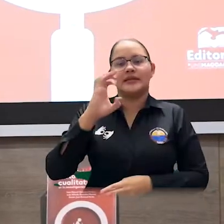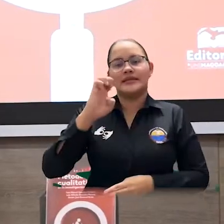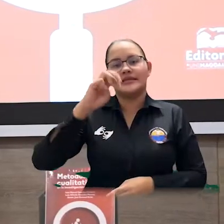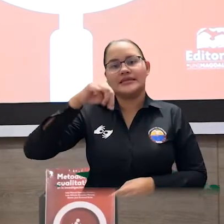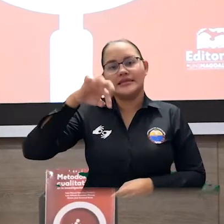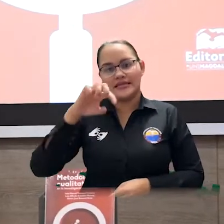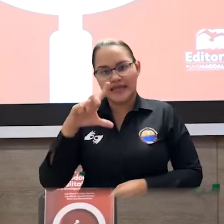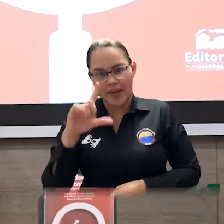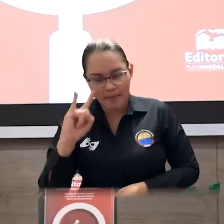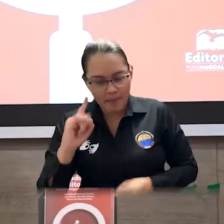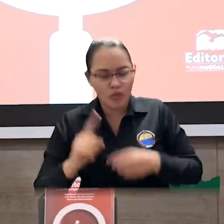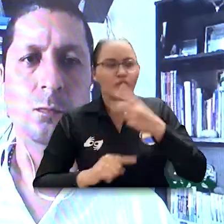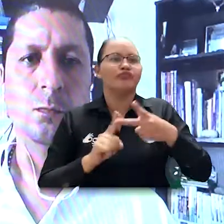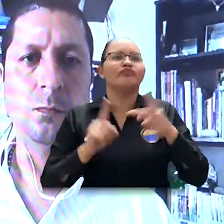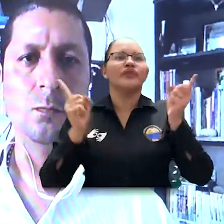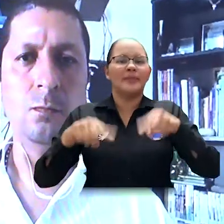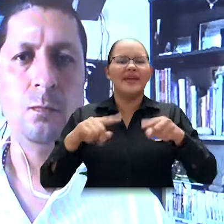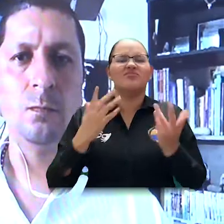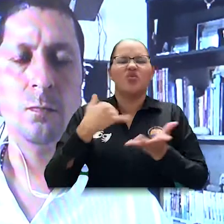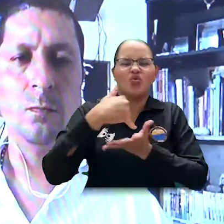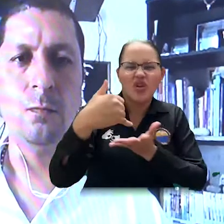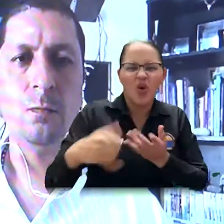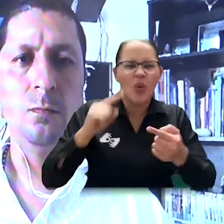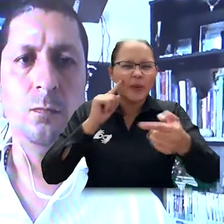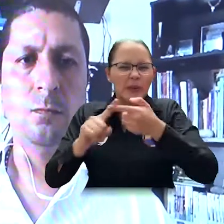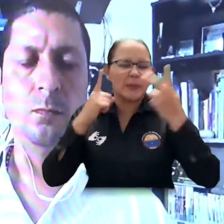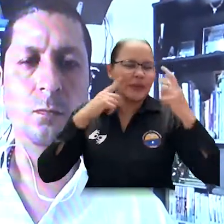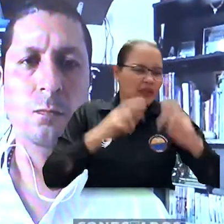Educación para la Inclusión Socioeducativa.